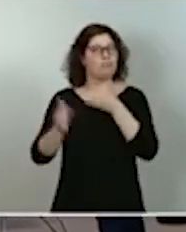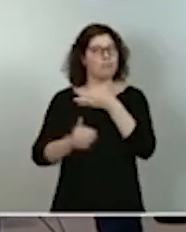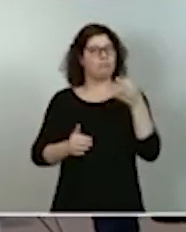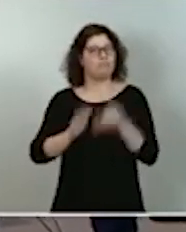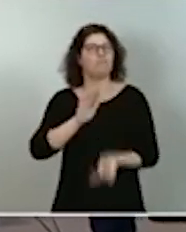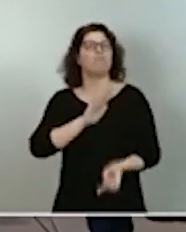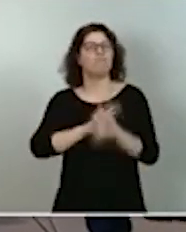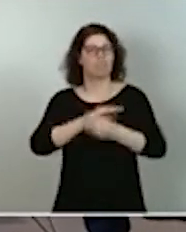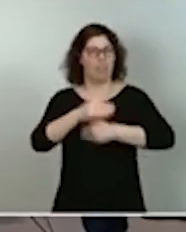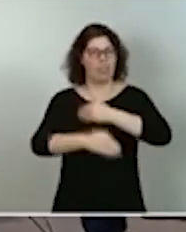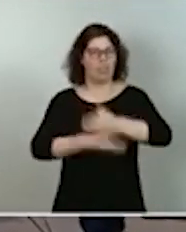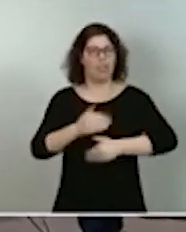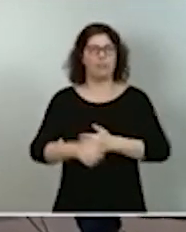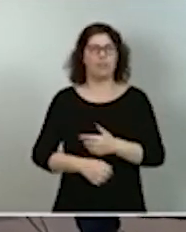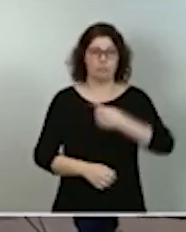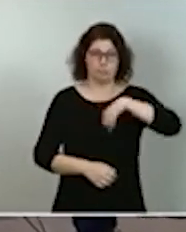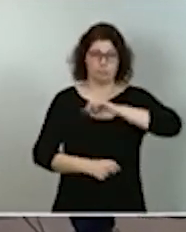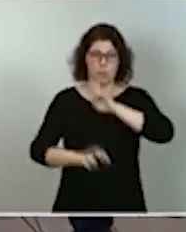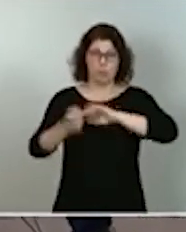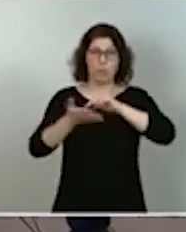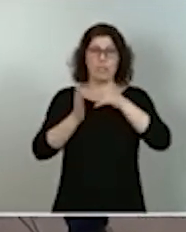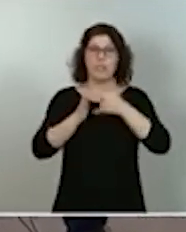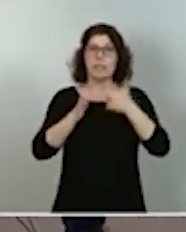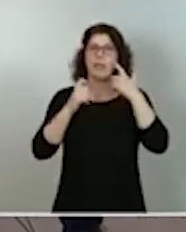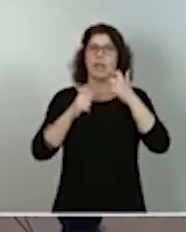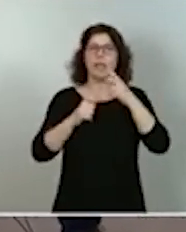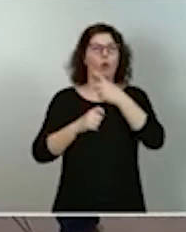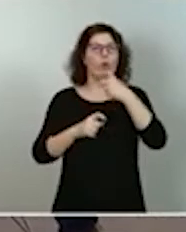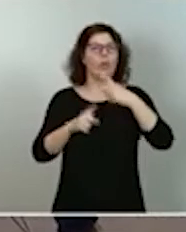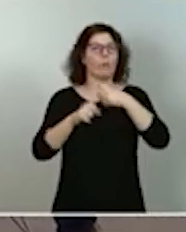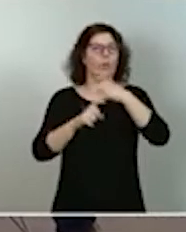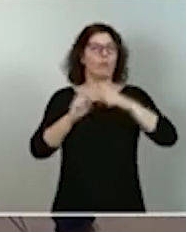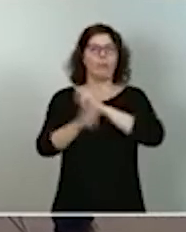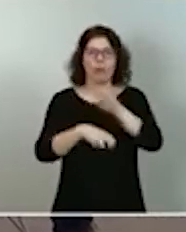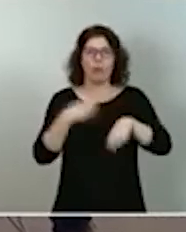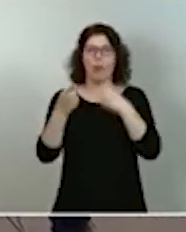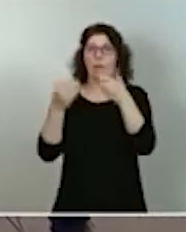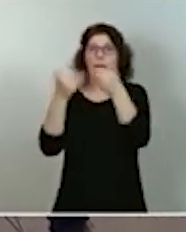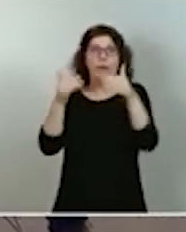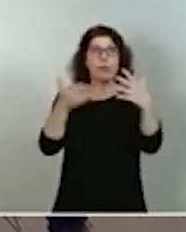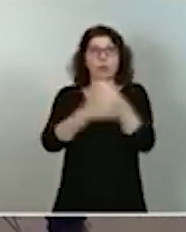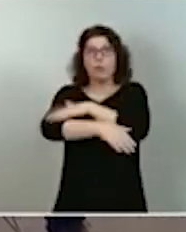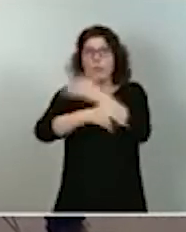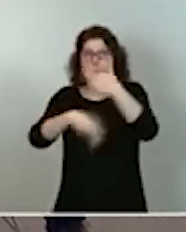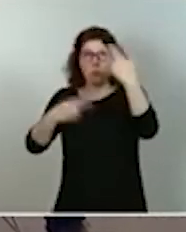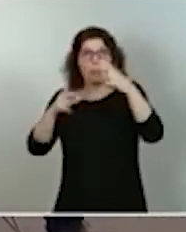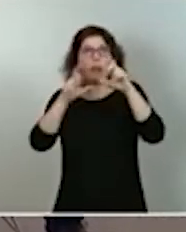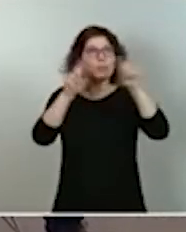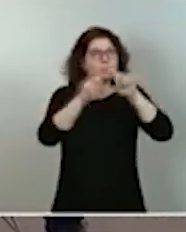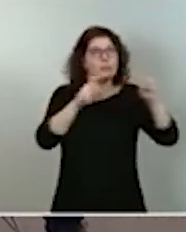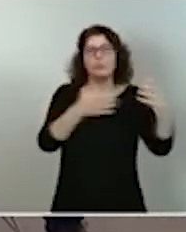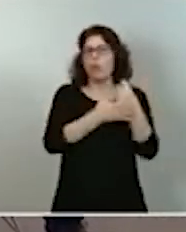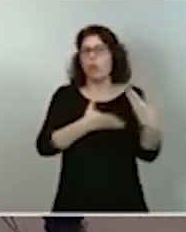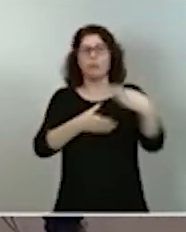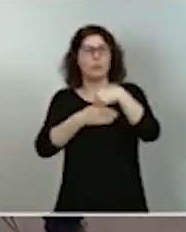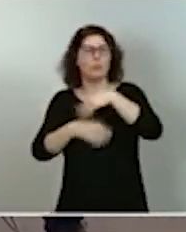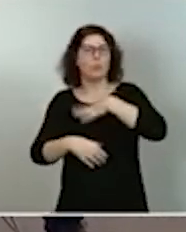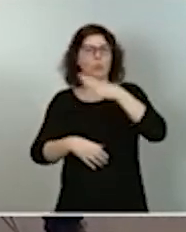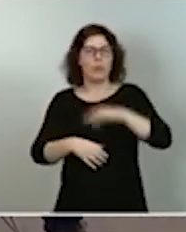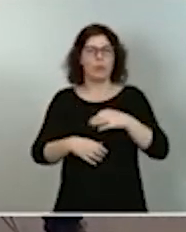energético 100% renovable abierto a la ciudadanía, a las empresas y a las diferentes administraciones, sostenido sobre tres principios